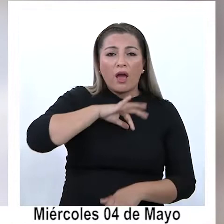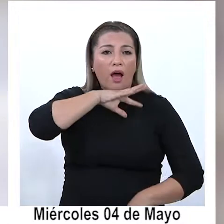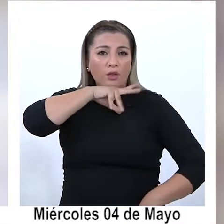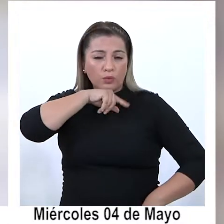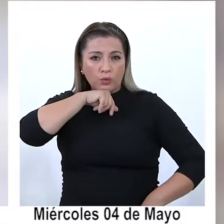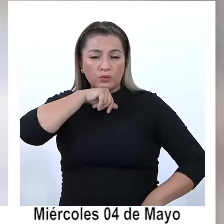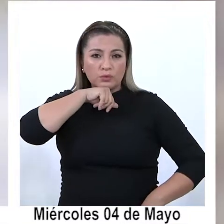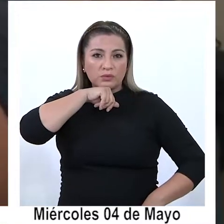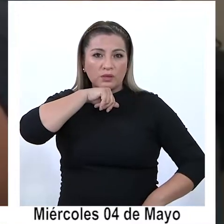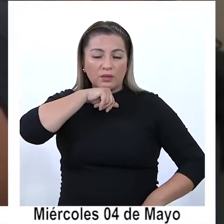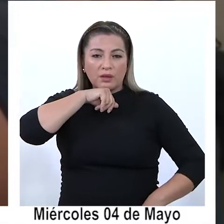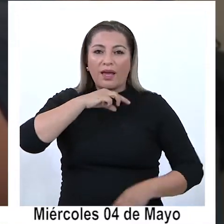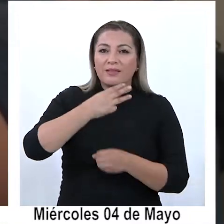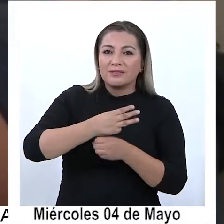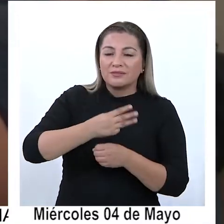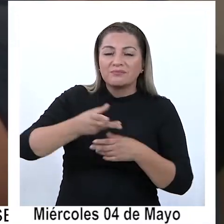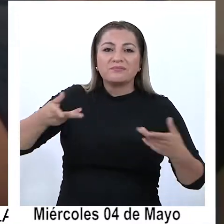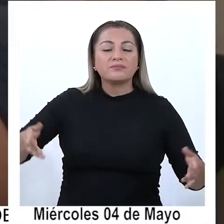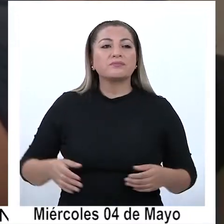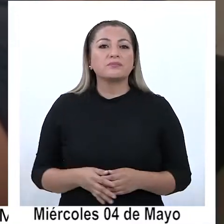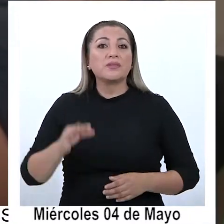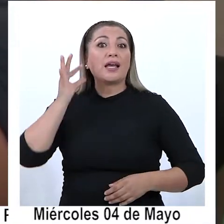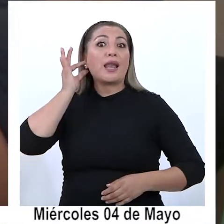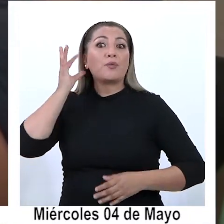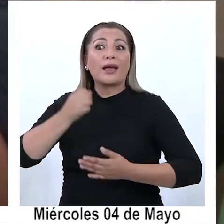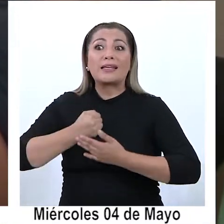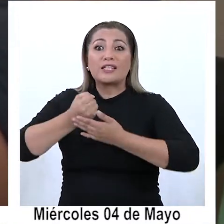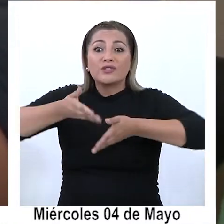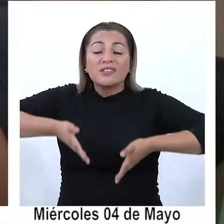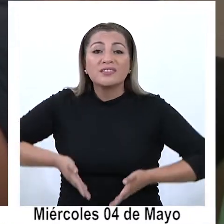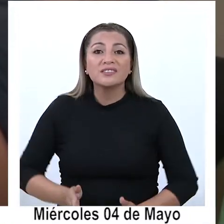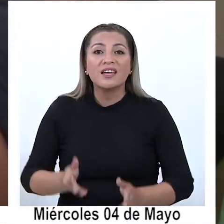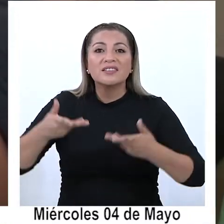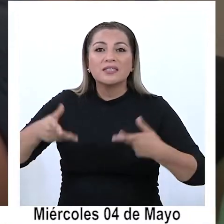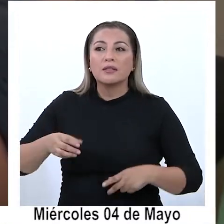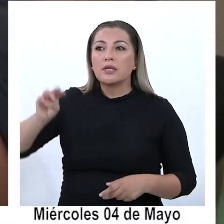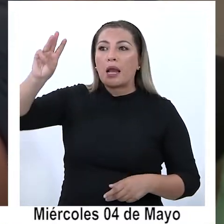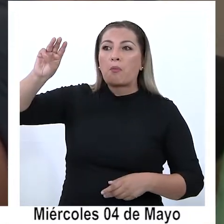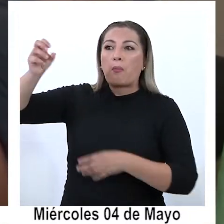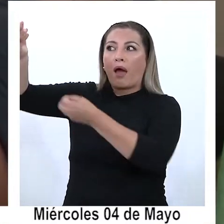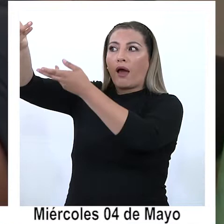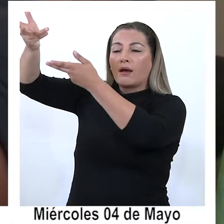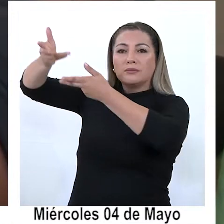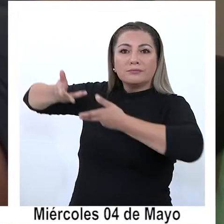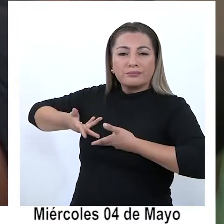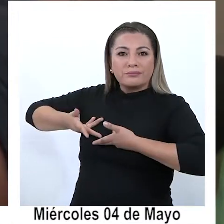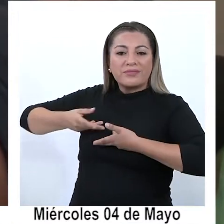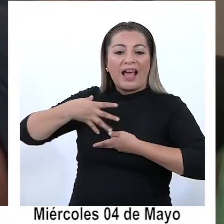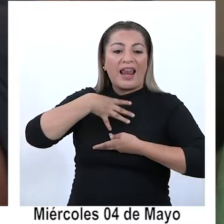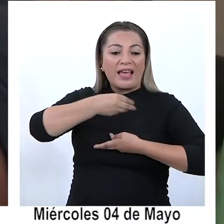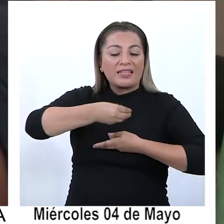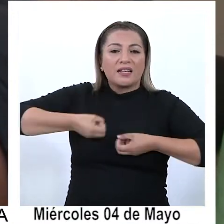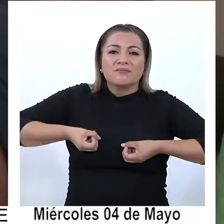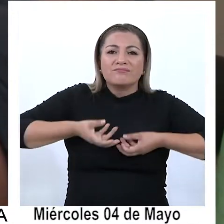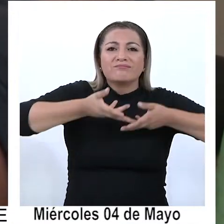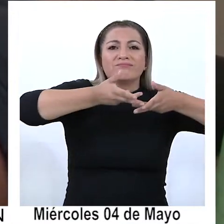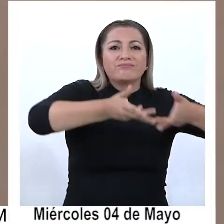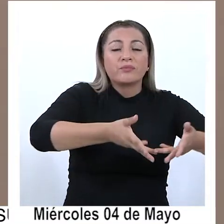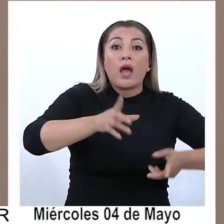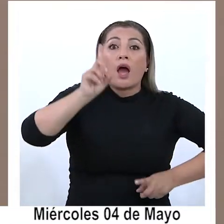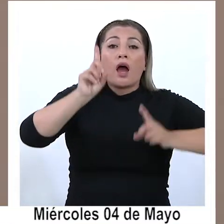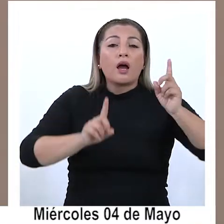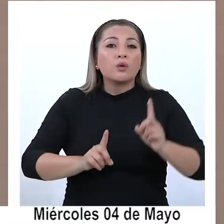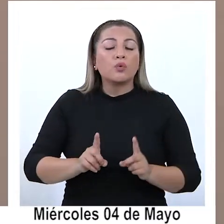adultas, adultas mayores. Las parteras suelen heredar el oficio por línea familiar, pero hay también quienes lo